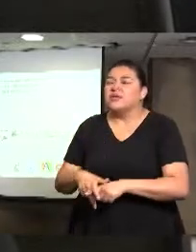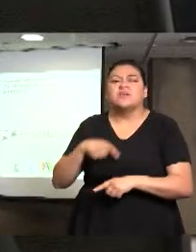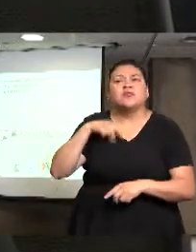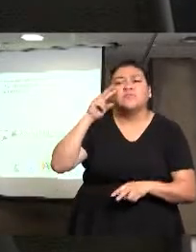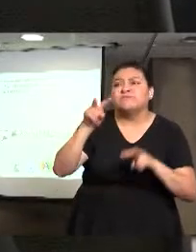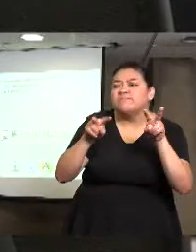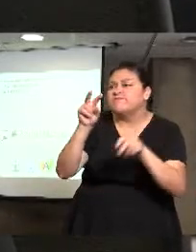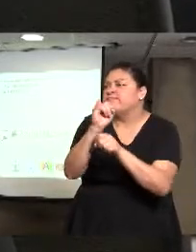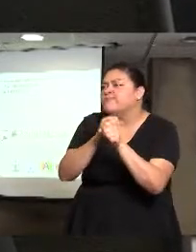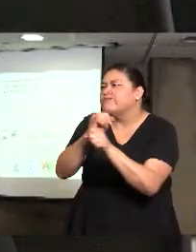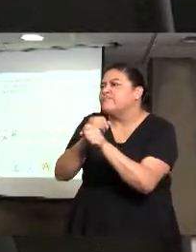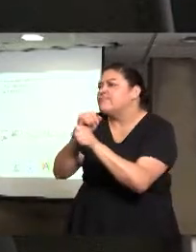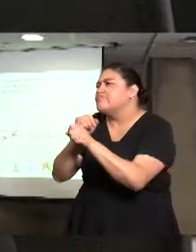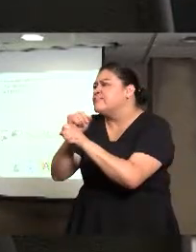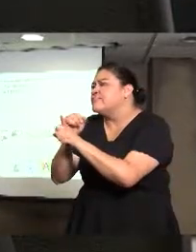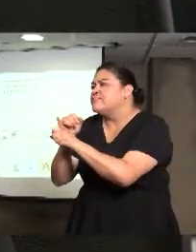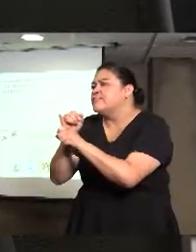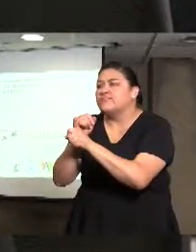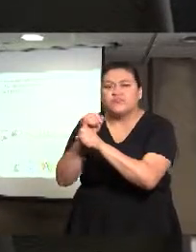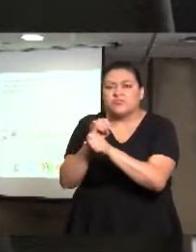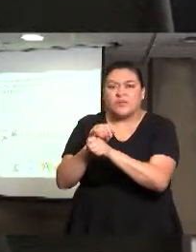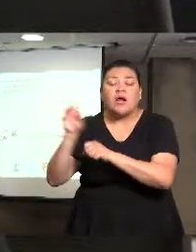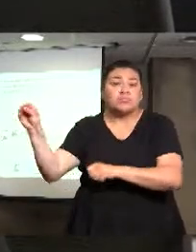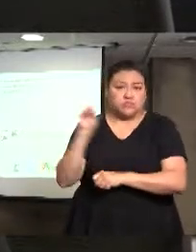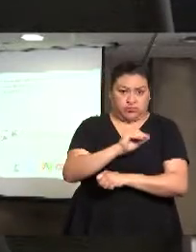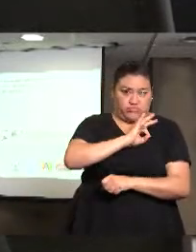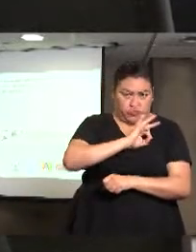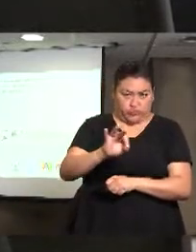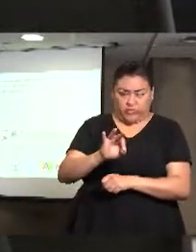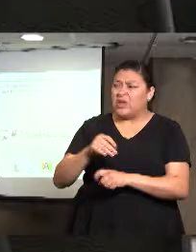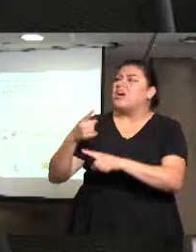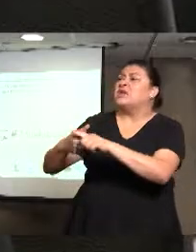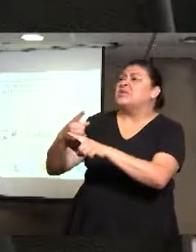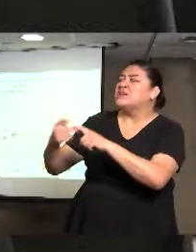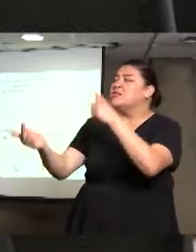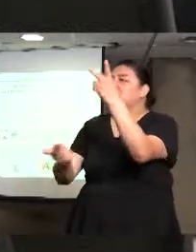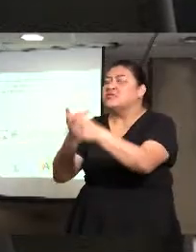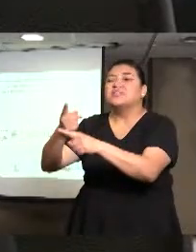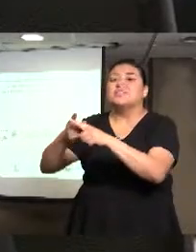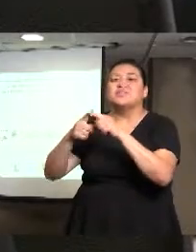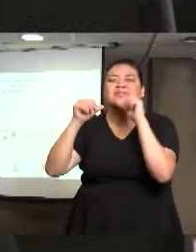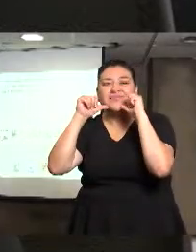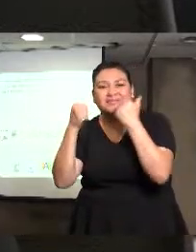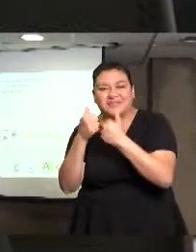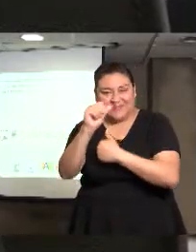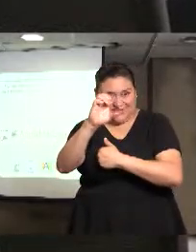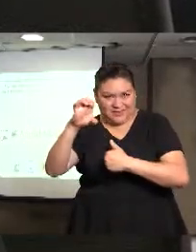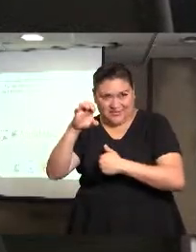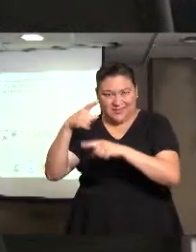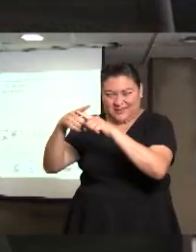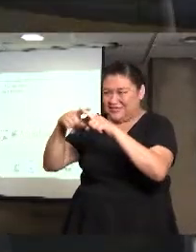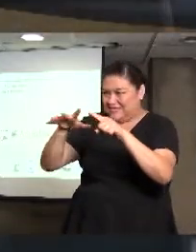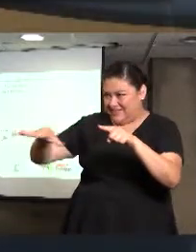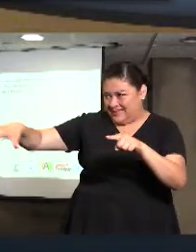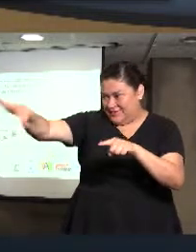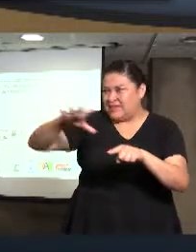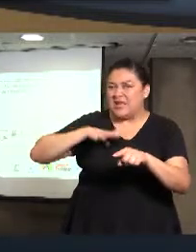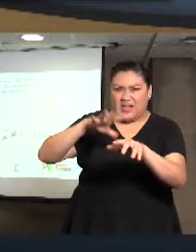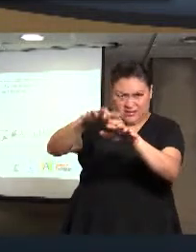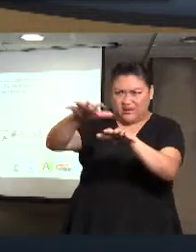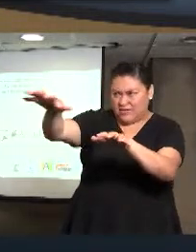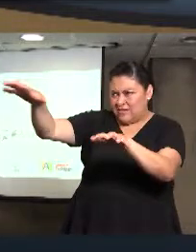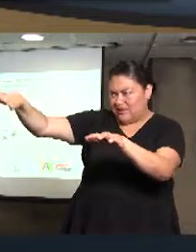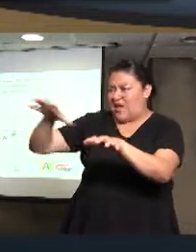también con las organizaciones de la sociedad civil, que son quienes tienen realmente el pulso de cómo está esto, la sociedad civil, hay varias